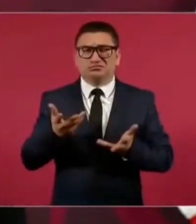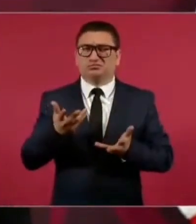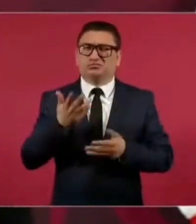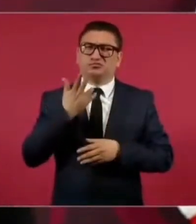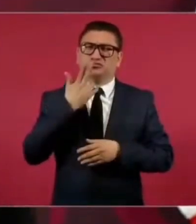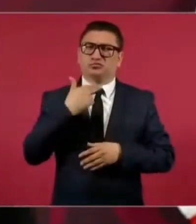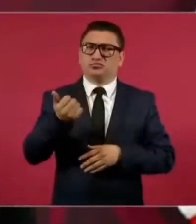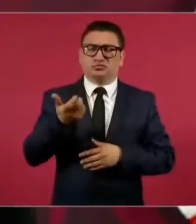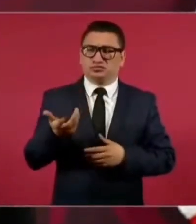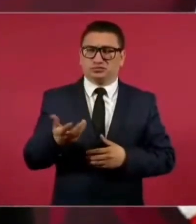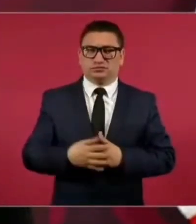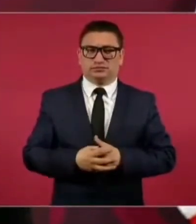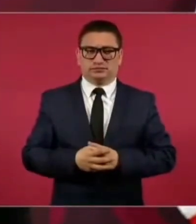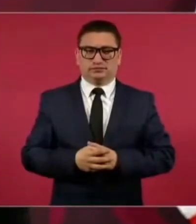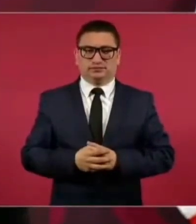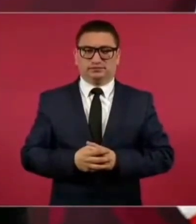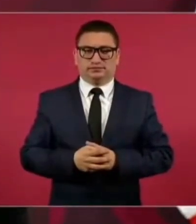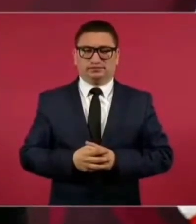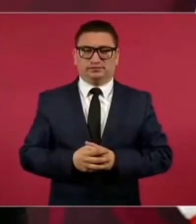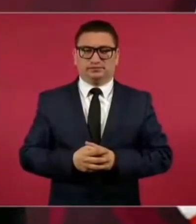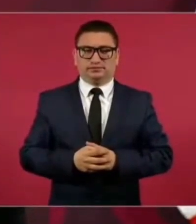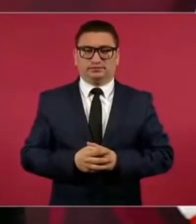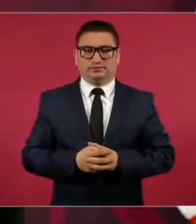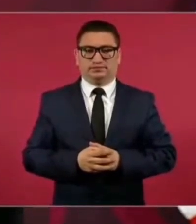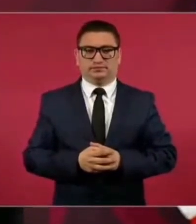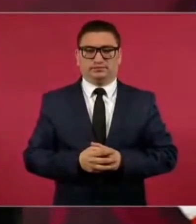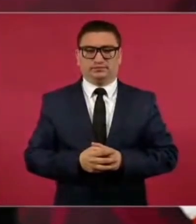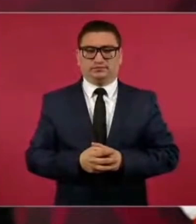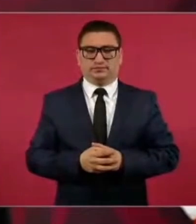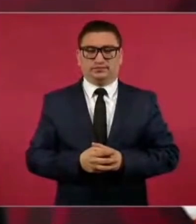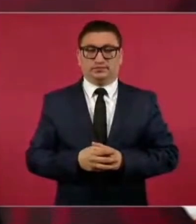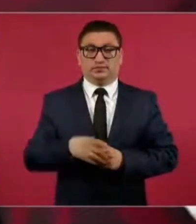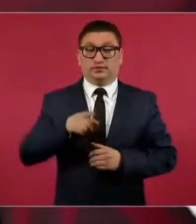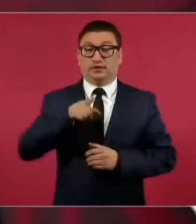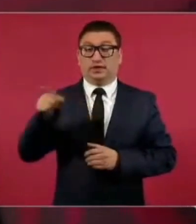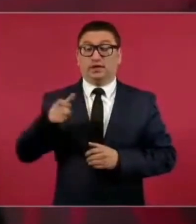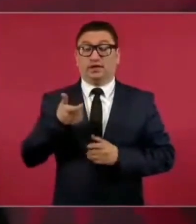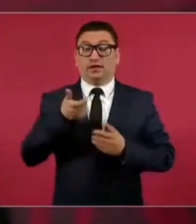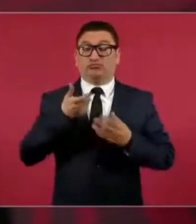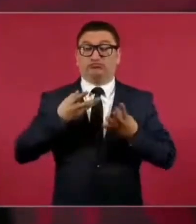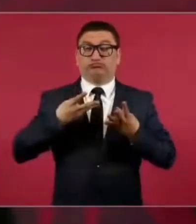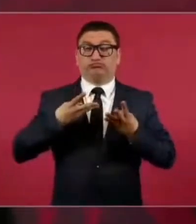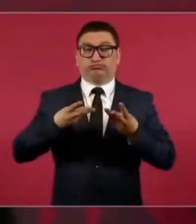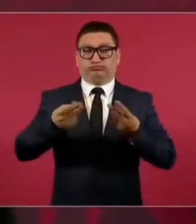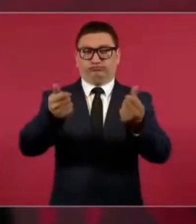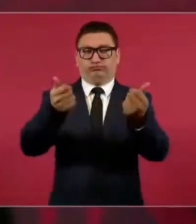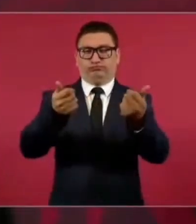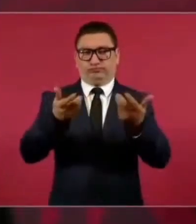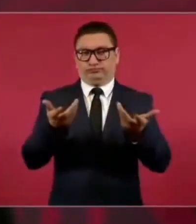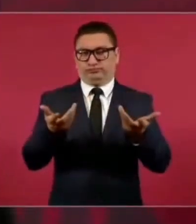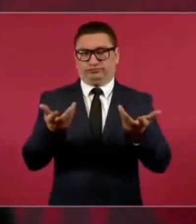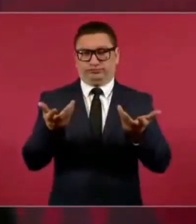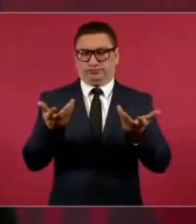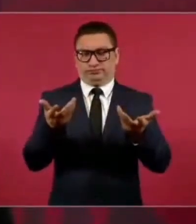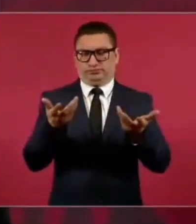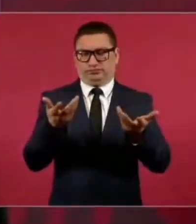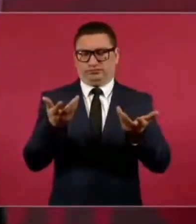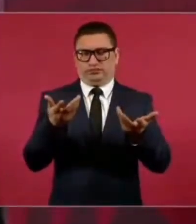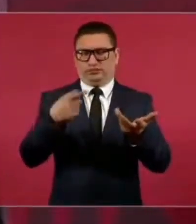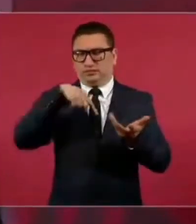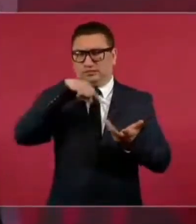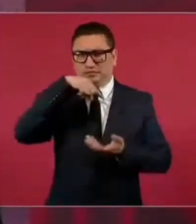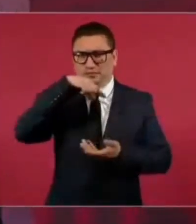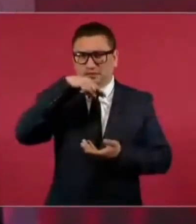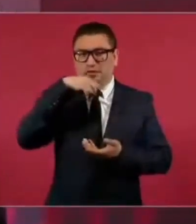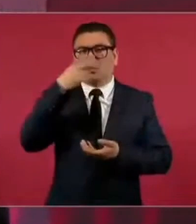son gastos superfluos, entonces, ¿cómo vamos a